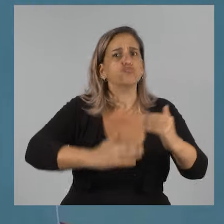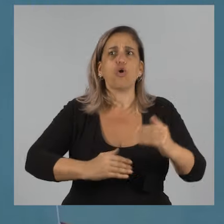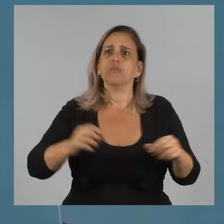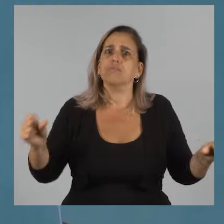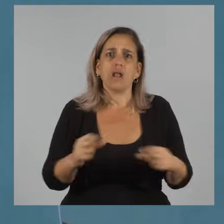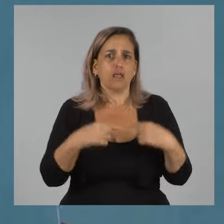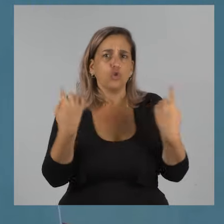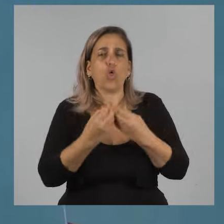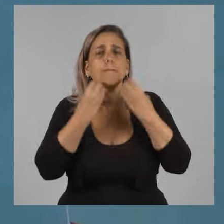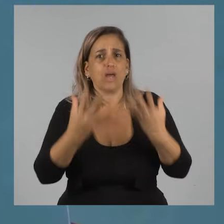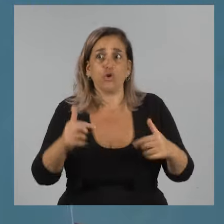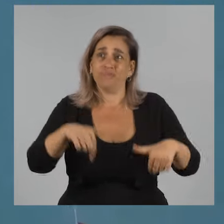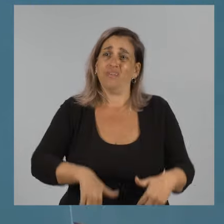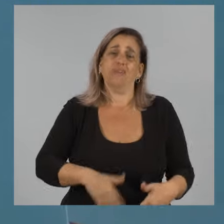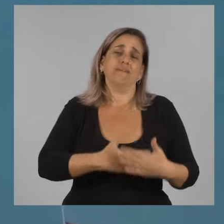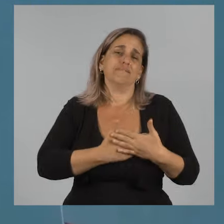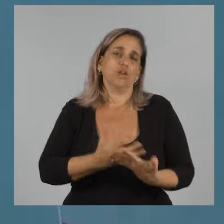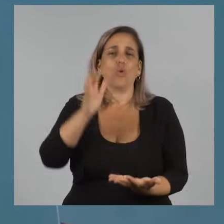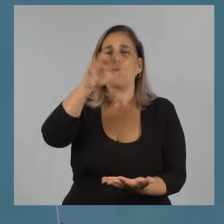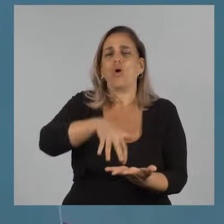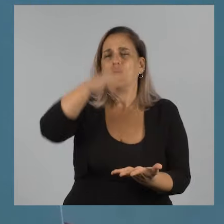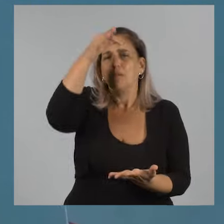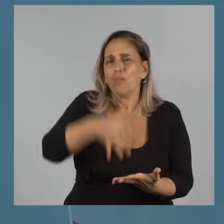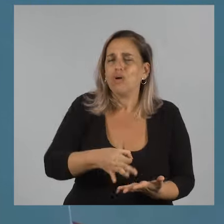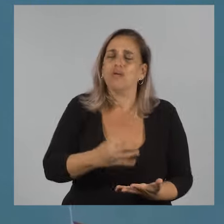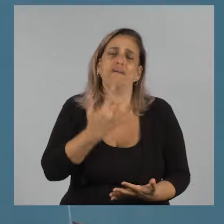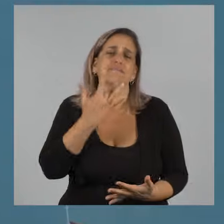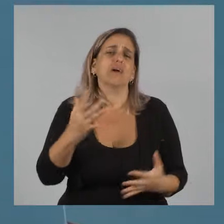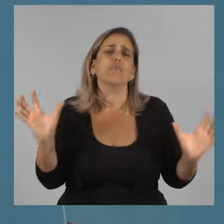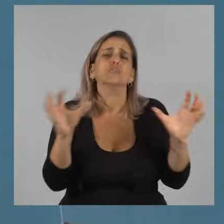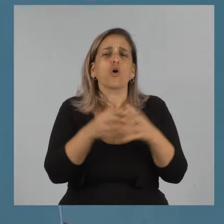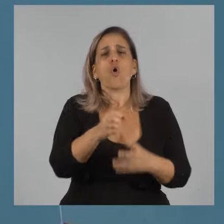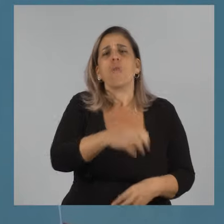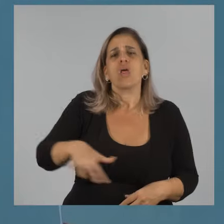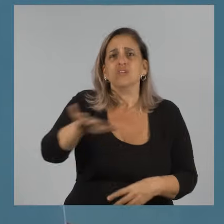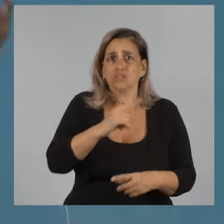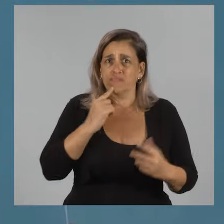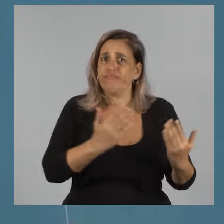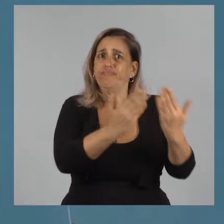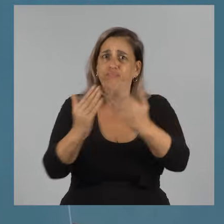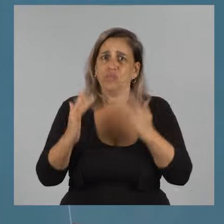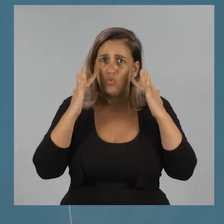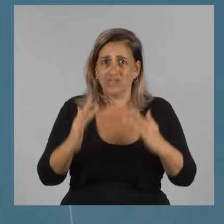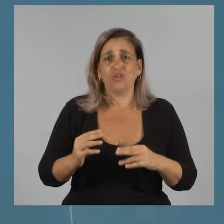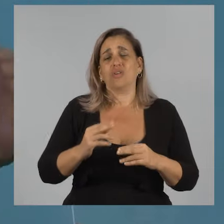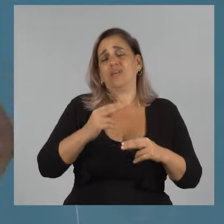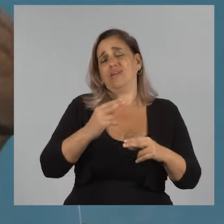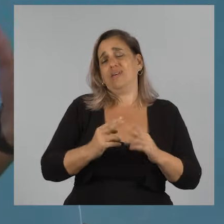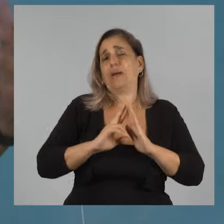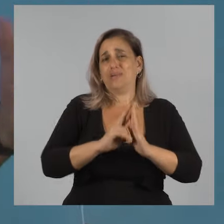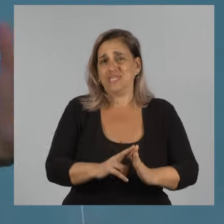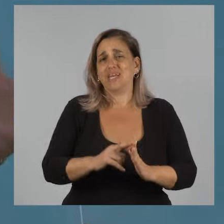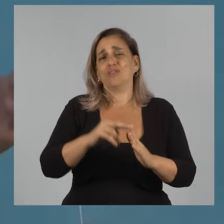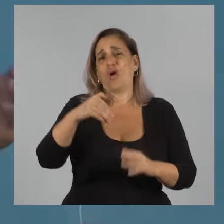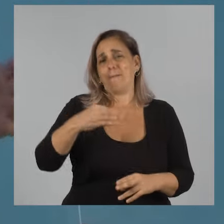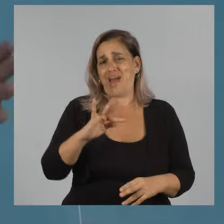que este edificio divino, esta querida localidad de Curtina, esta preciosa comunidad educativa, y en nombre de Marta Montaner, hacen